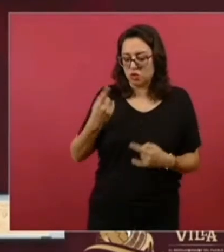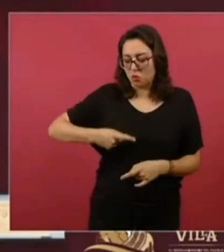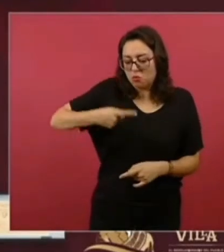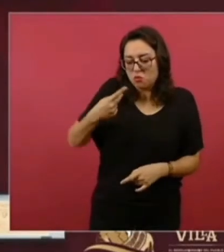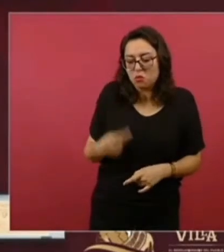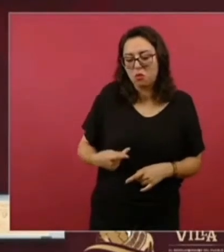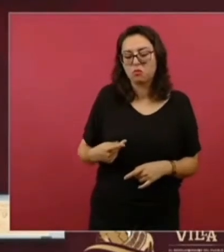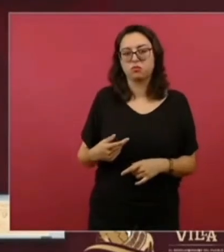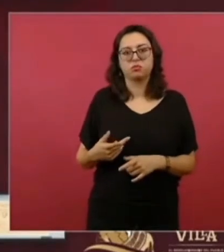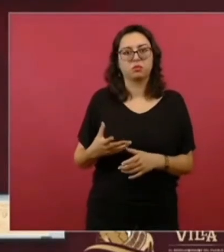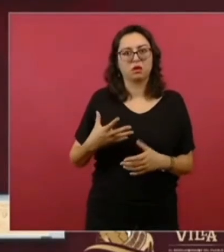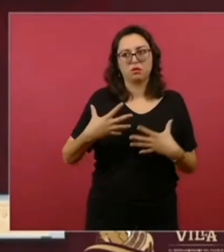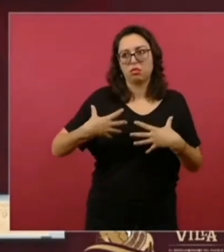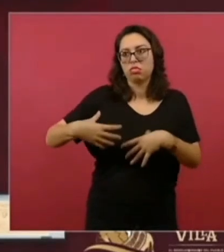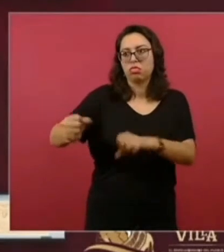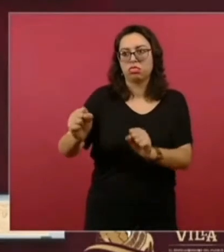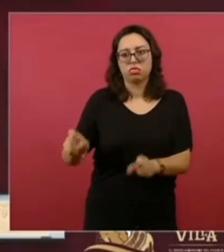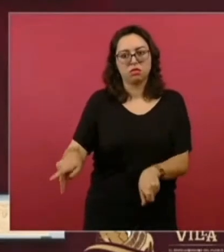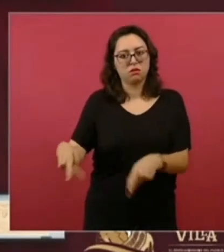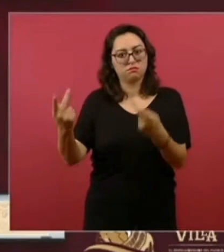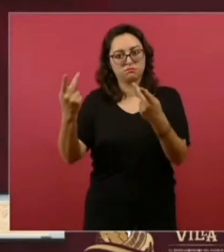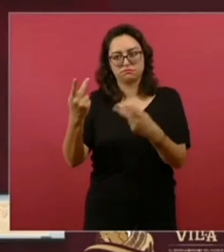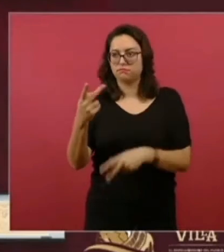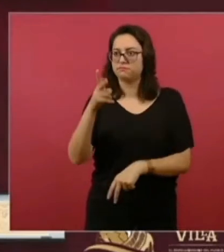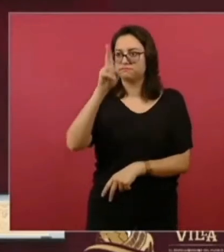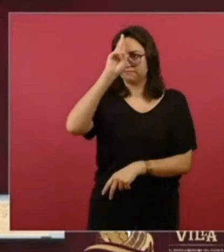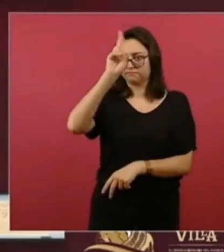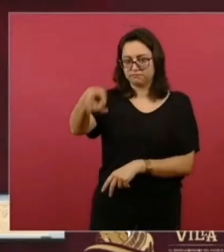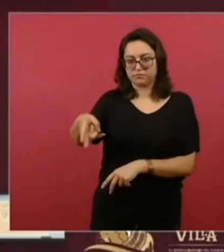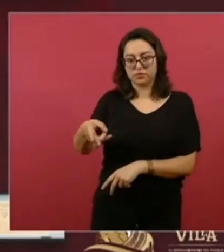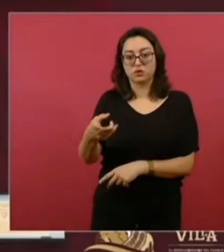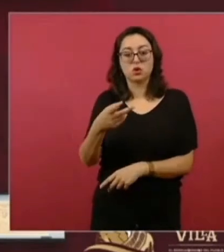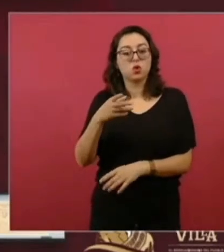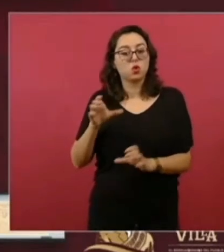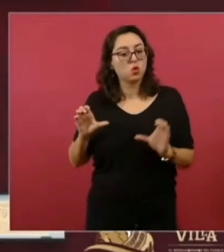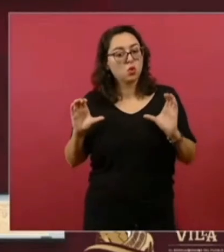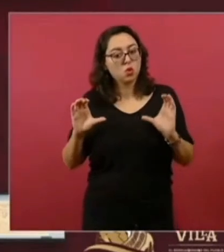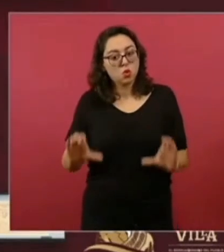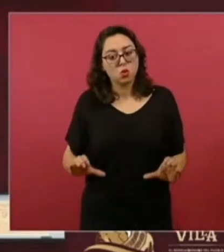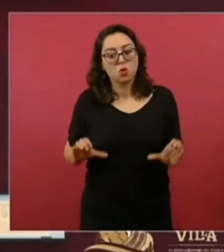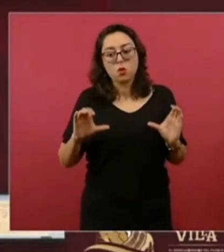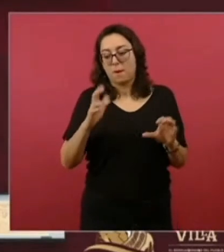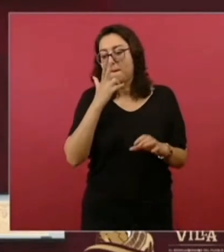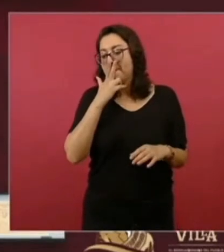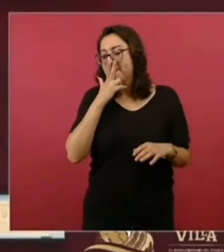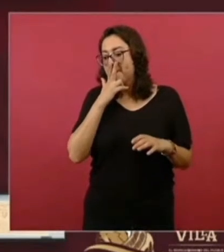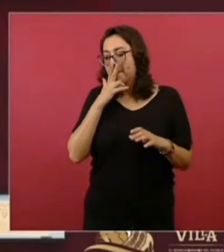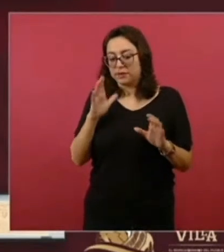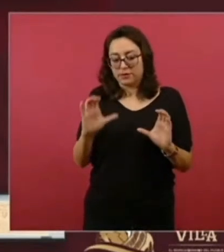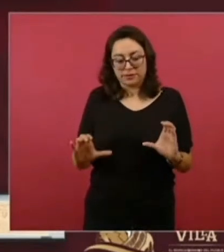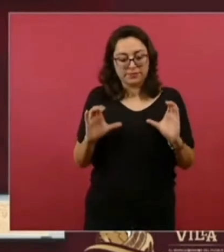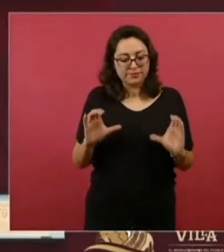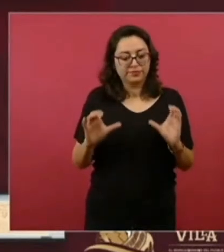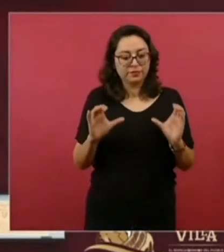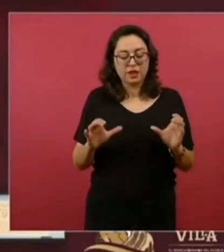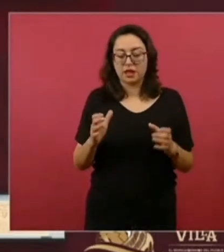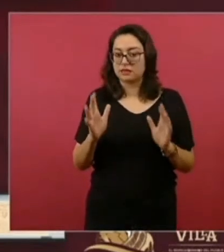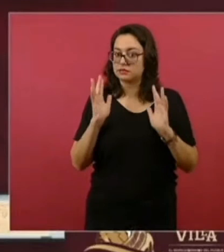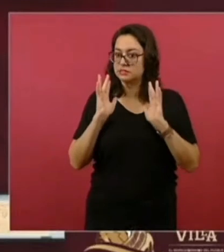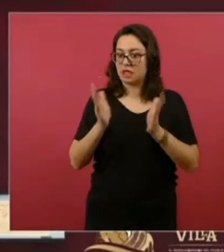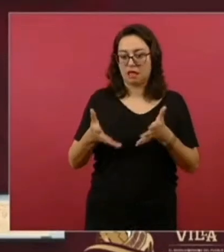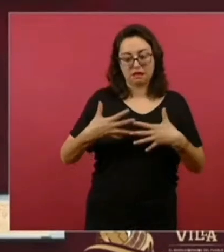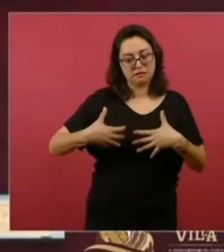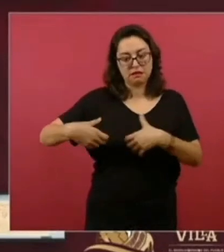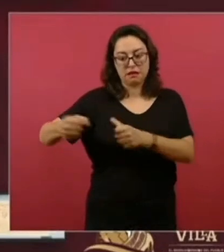en ese sentido, todos hemos unido esfuerzos para que no salga de México ilícitamente nuestro patrimonio, pero también el patrimonio que en su momento salió de